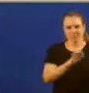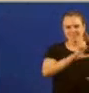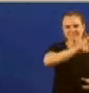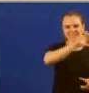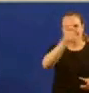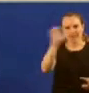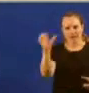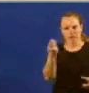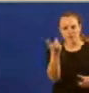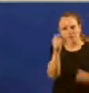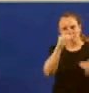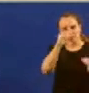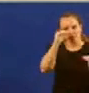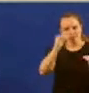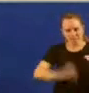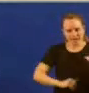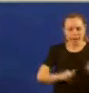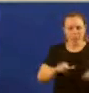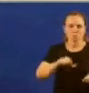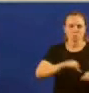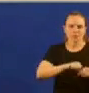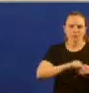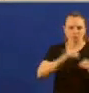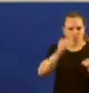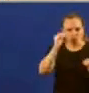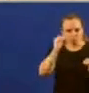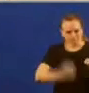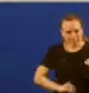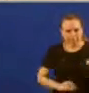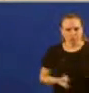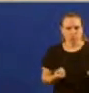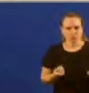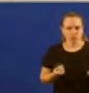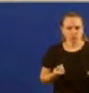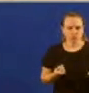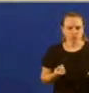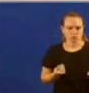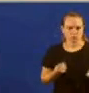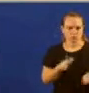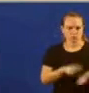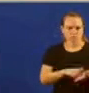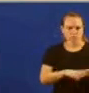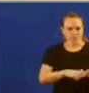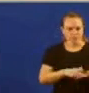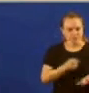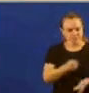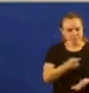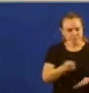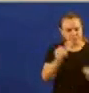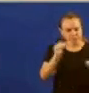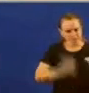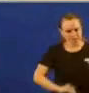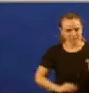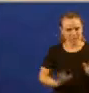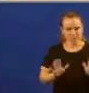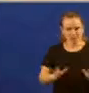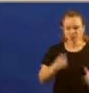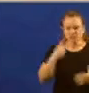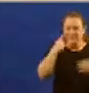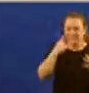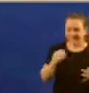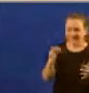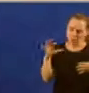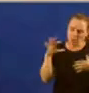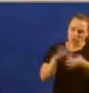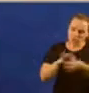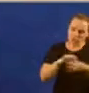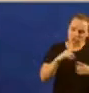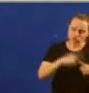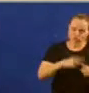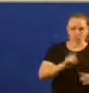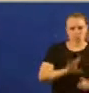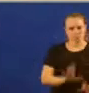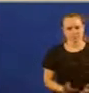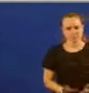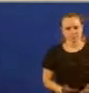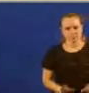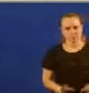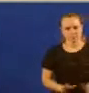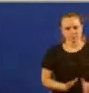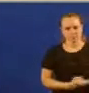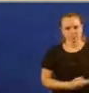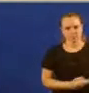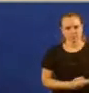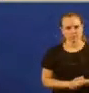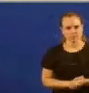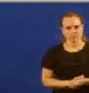ou as baixas taxas de xuro pero non conhezo ningún análise que liga esta recuperación coas decisións da Xunta de Galicia nesta área.